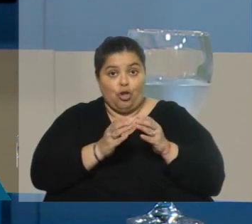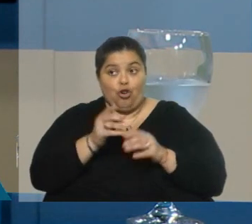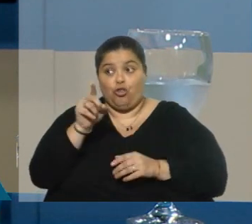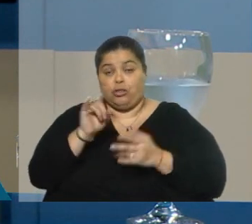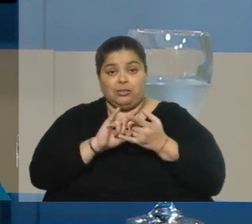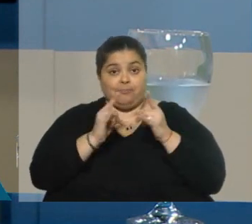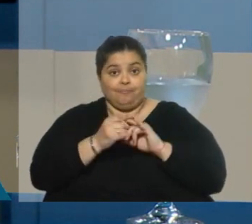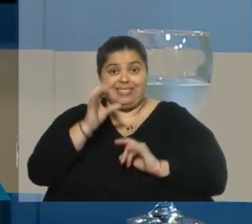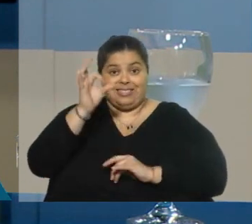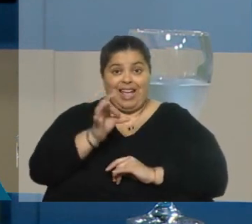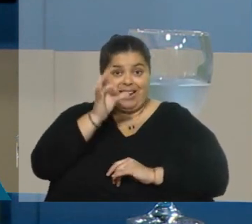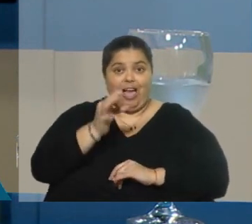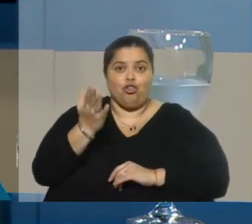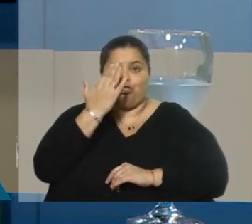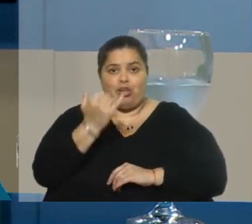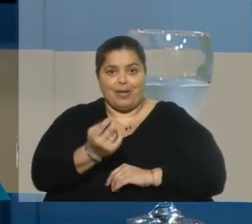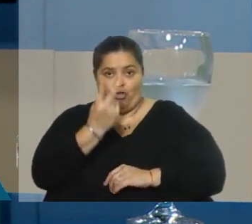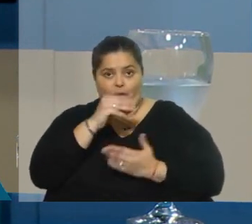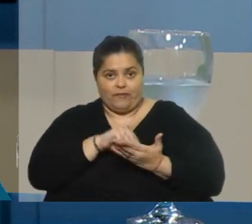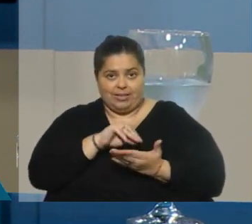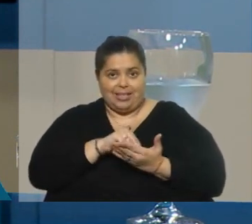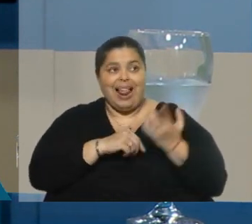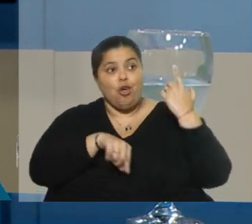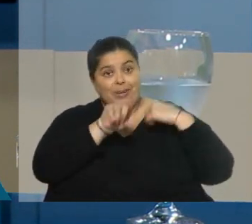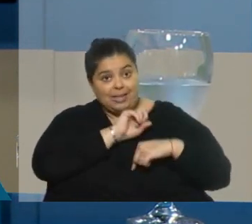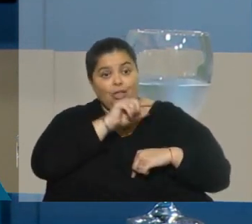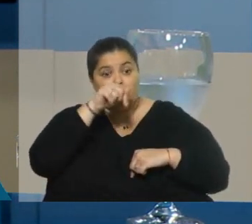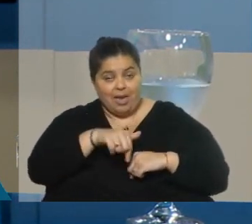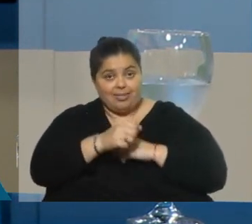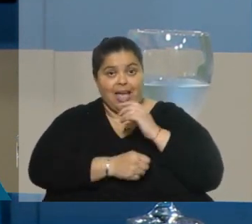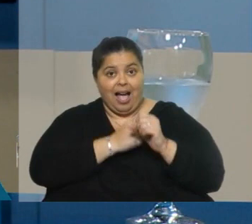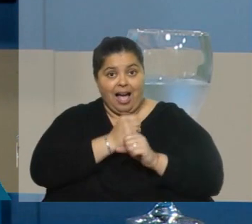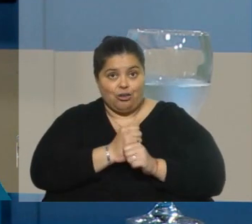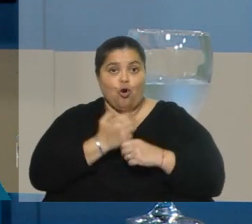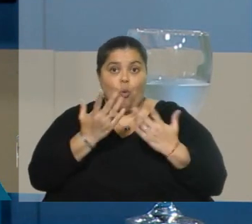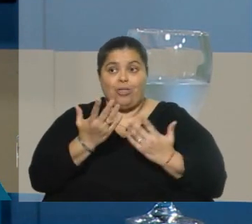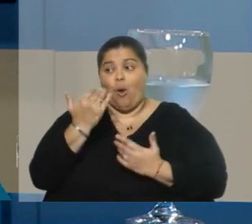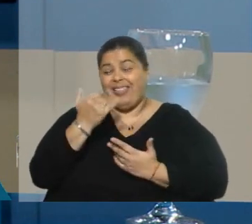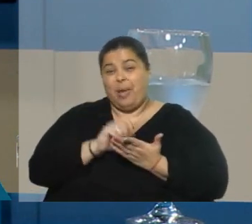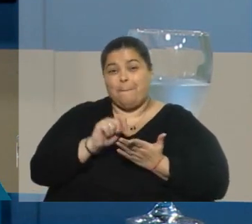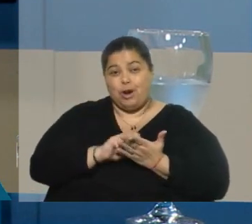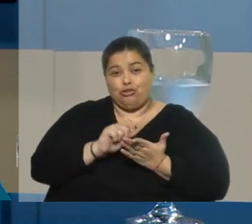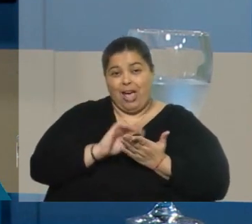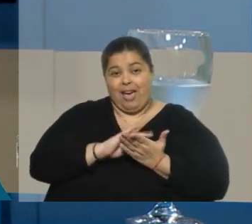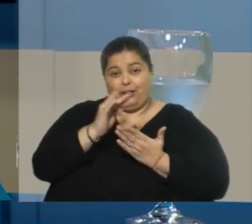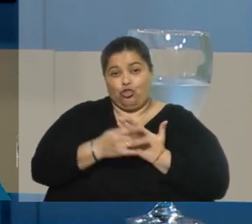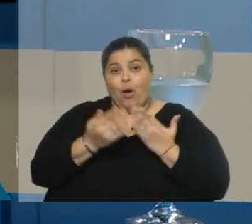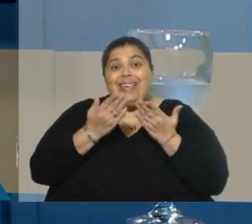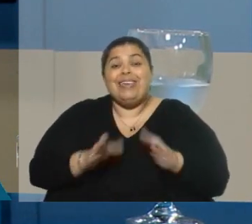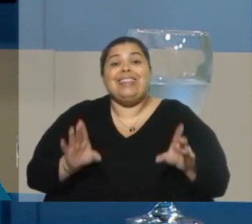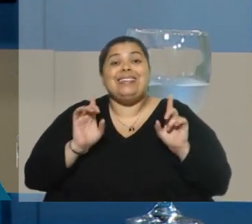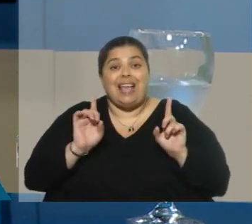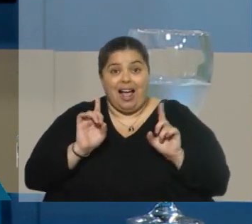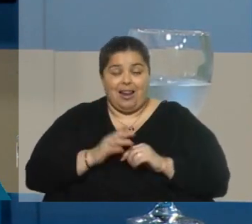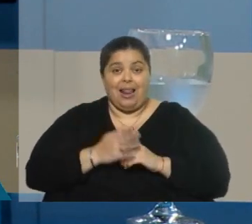porque se nos convocó por segunda vez, ya habíamos ido el año pasado, cuando teníamos las versiones originales, como decía Mónica, de los proyectos que inicialmente presentó